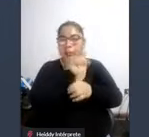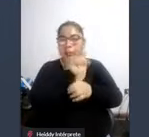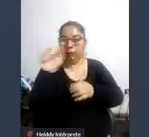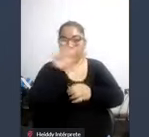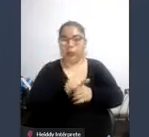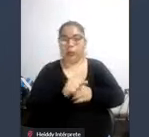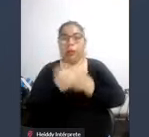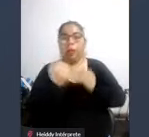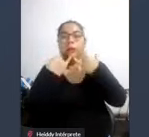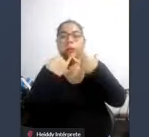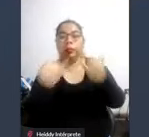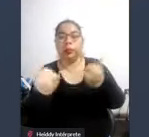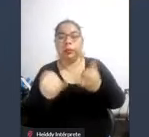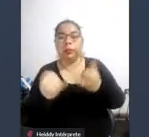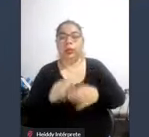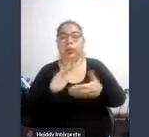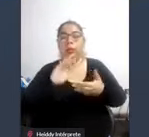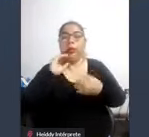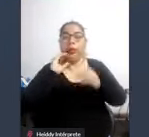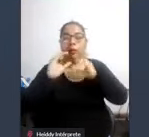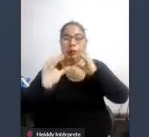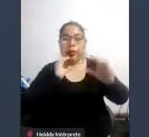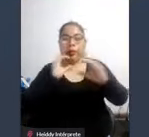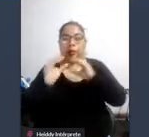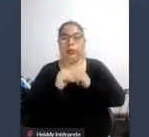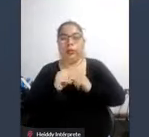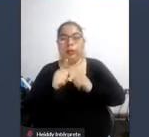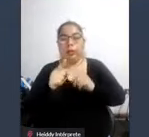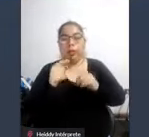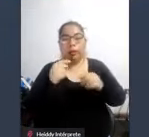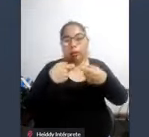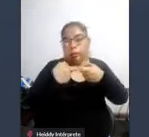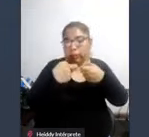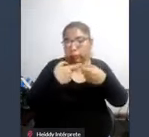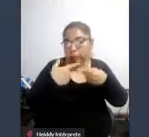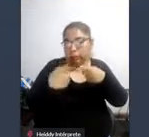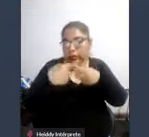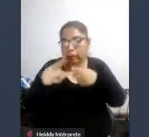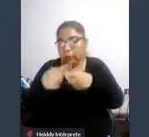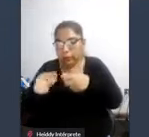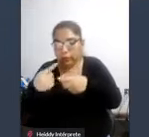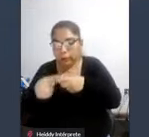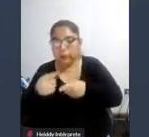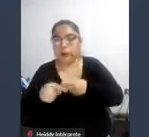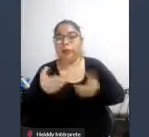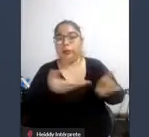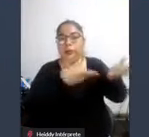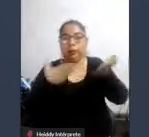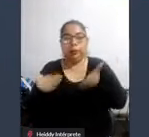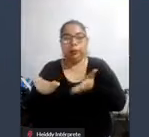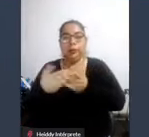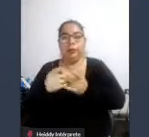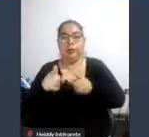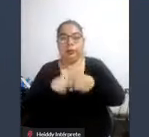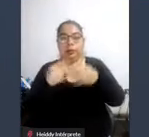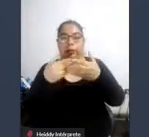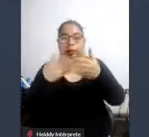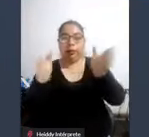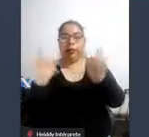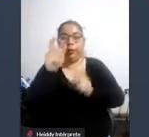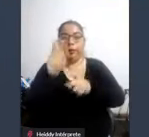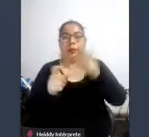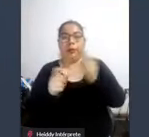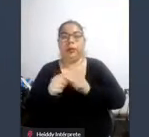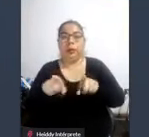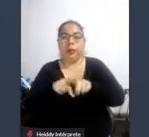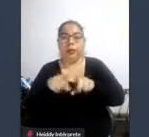información las comunicaciones las tecnologías ¿no? y todos los servicios que estén abiertos al público tanto en las